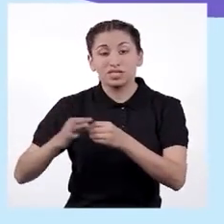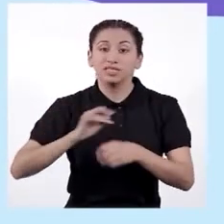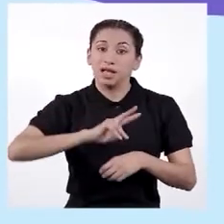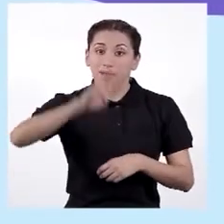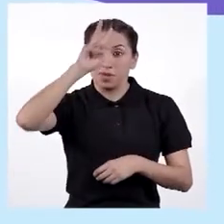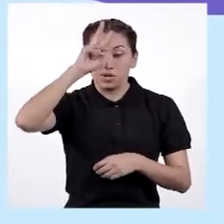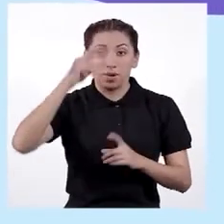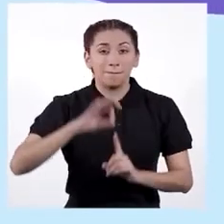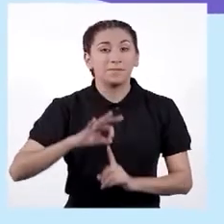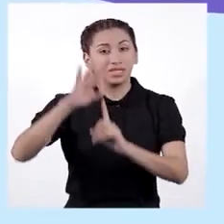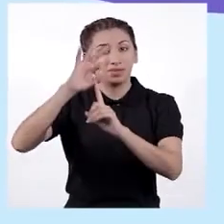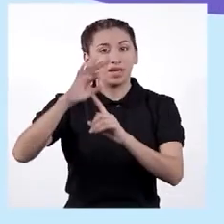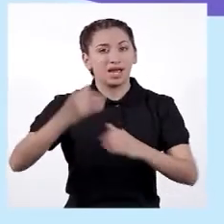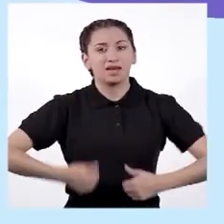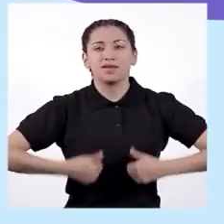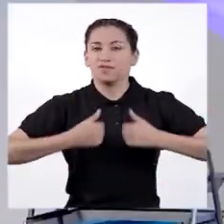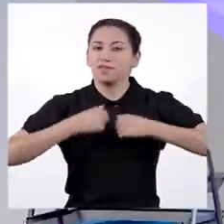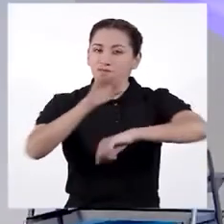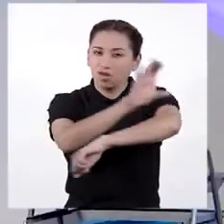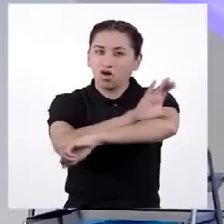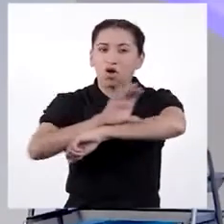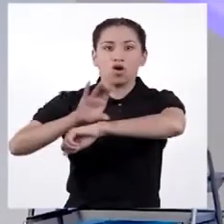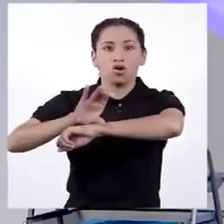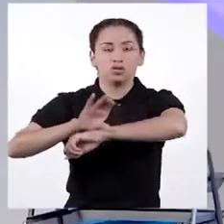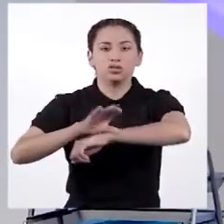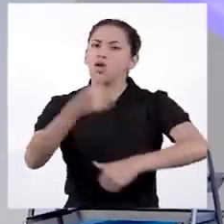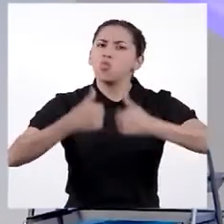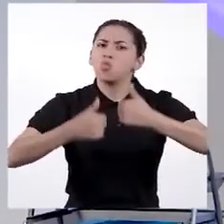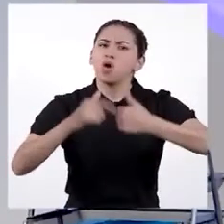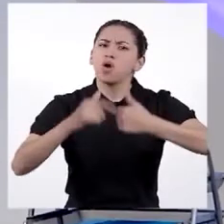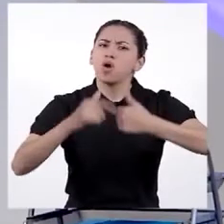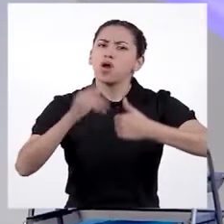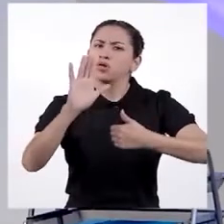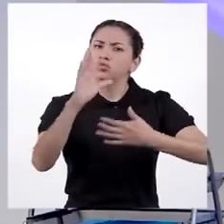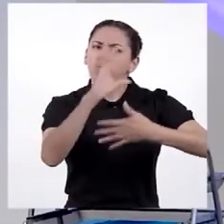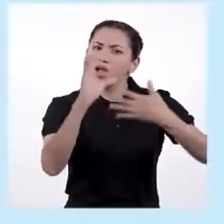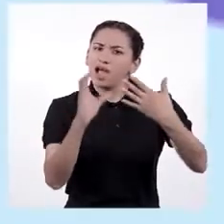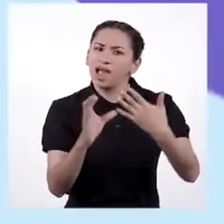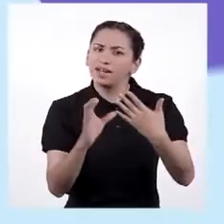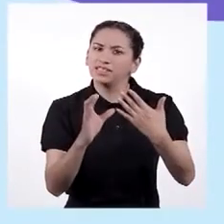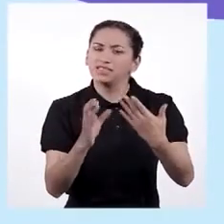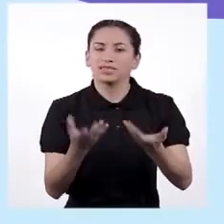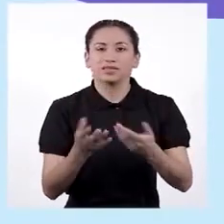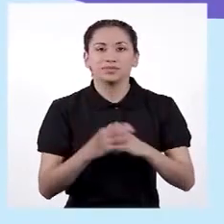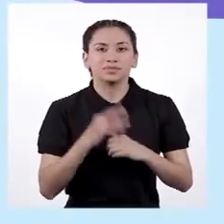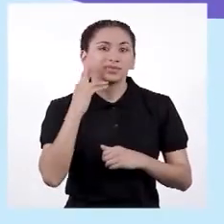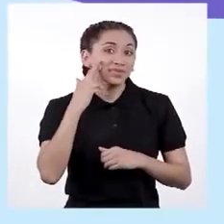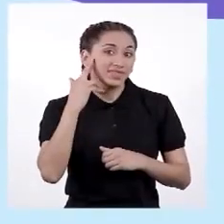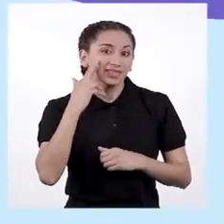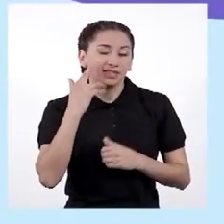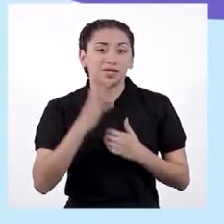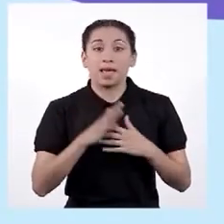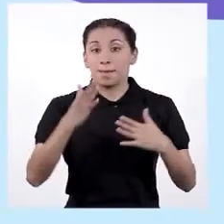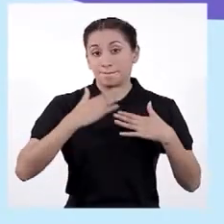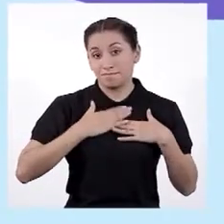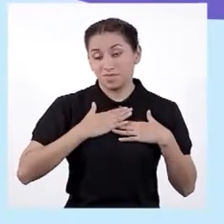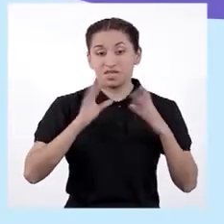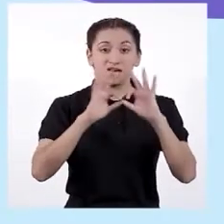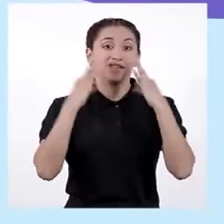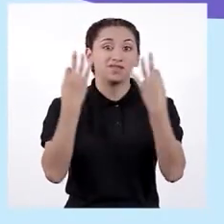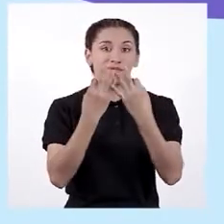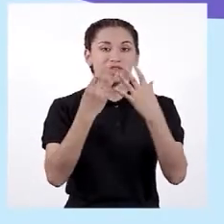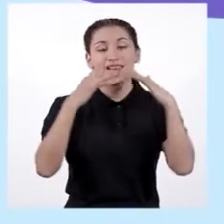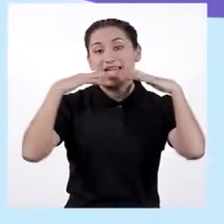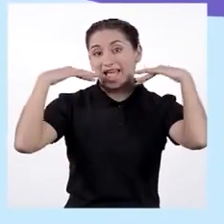estamos principalmente en la costa. ¿Cuáles dirías que son los rasgos que los caracterizan? De mi parte, podría decir que en mi